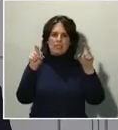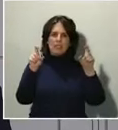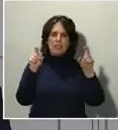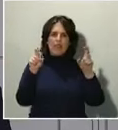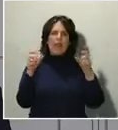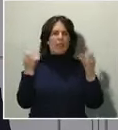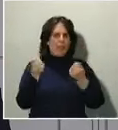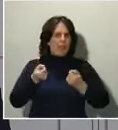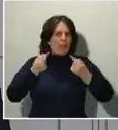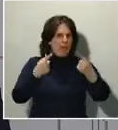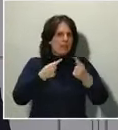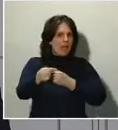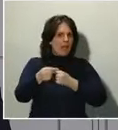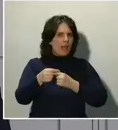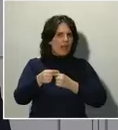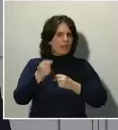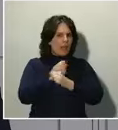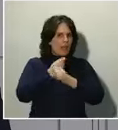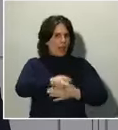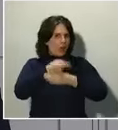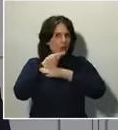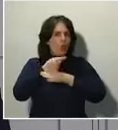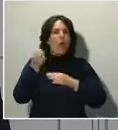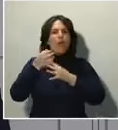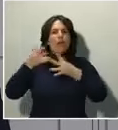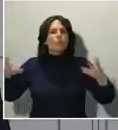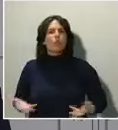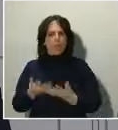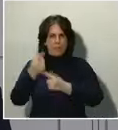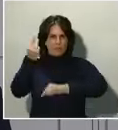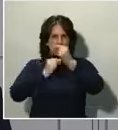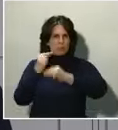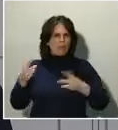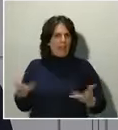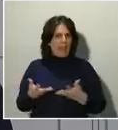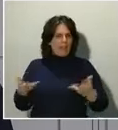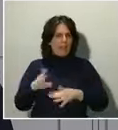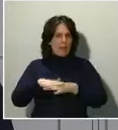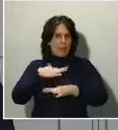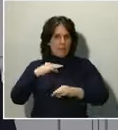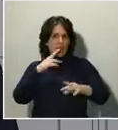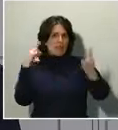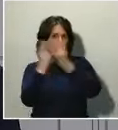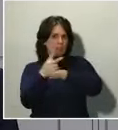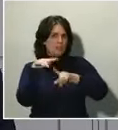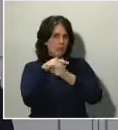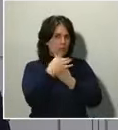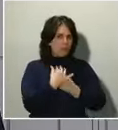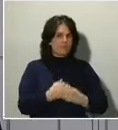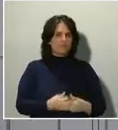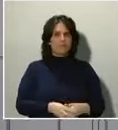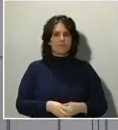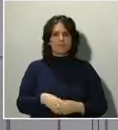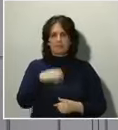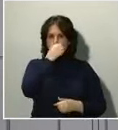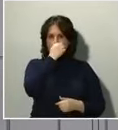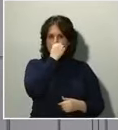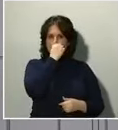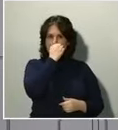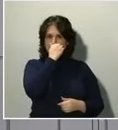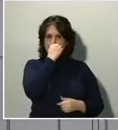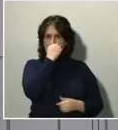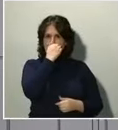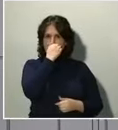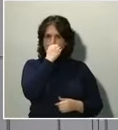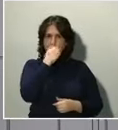impulsará el Gobierno unos presupuestos de emergencia para dar respuesta a esta situación? Bueno, muchas gracias al periodista de